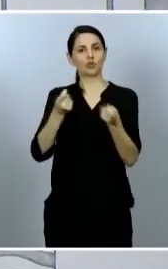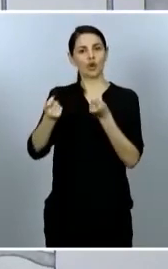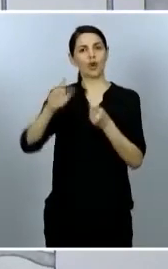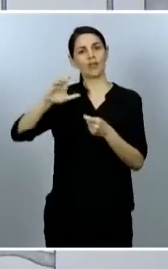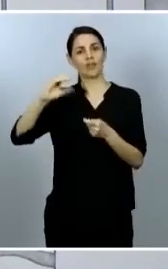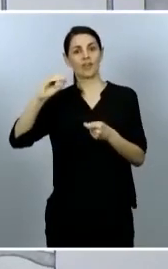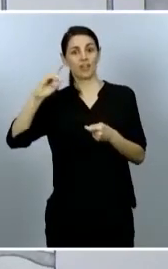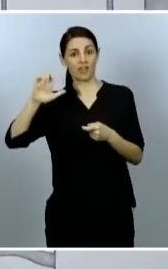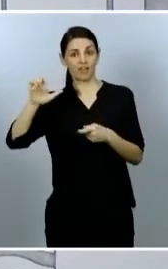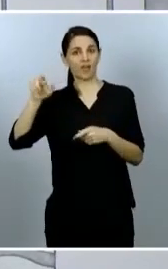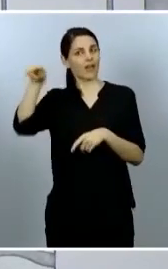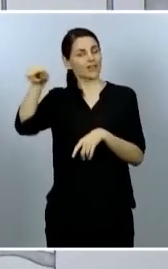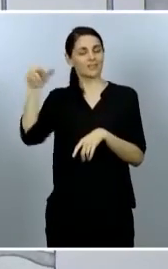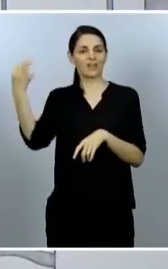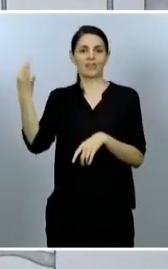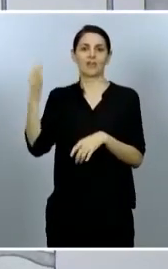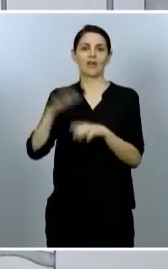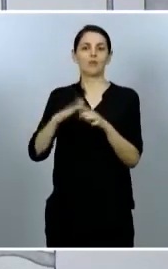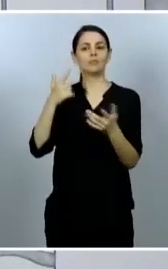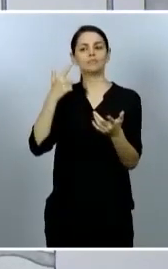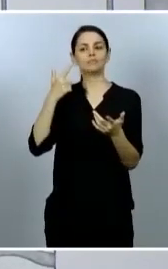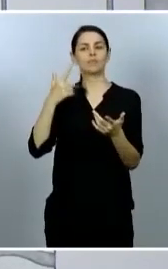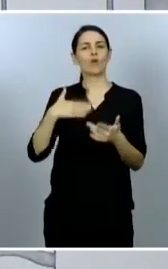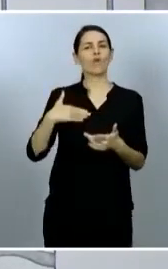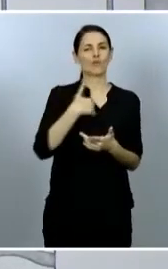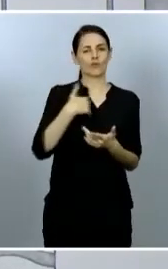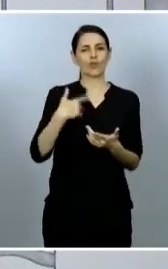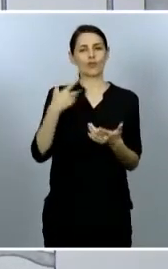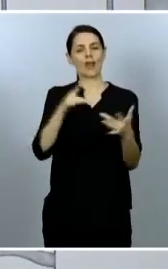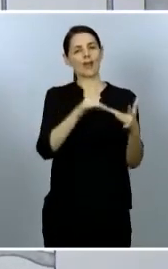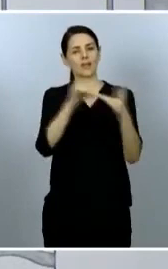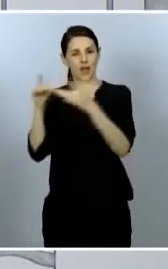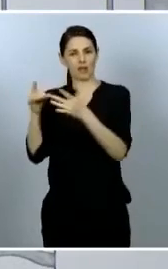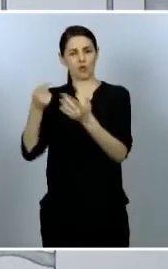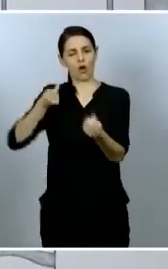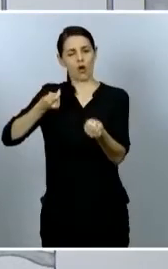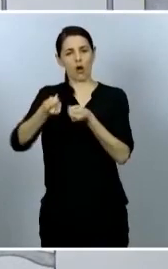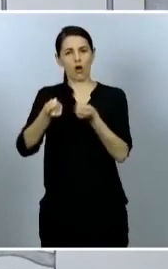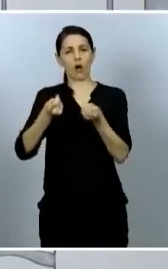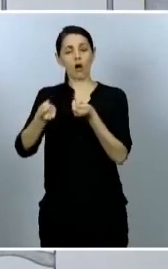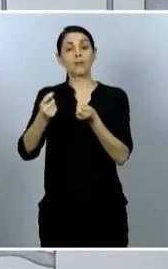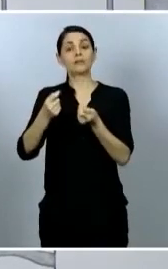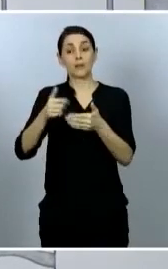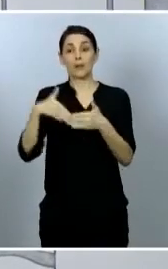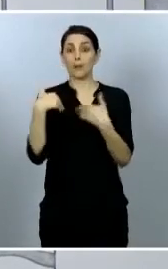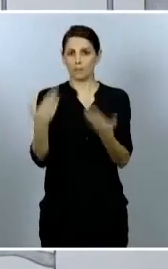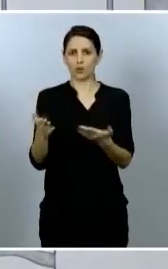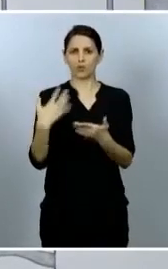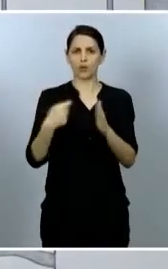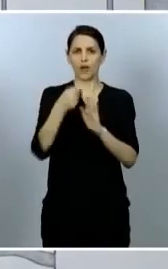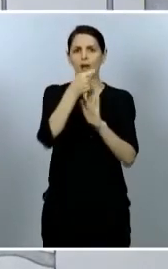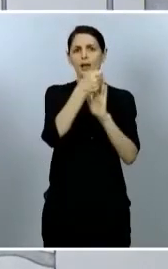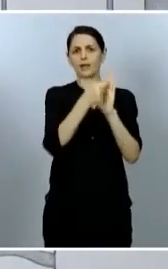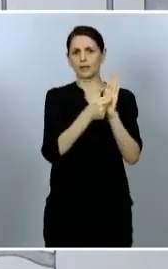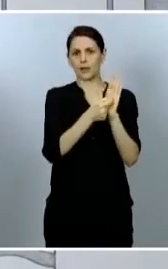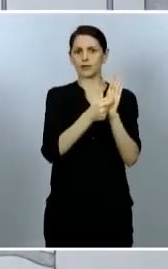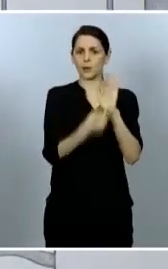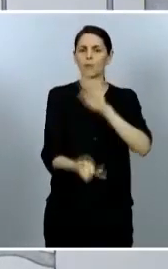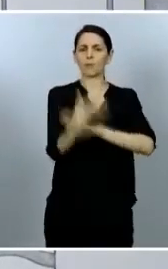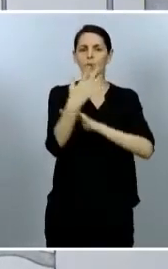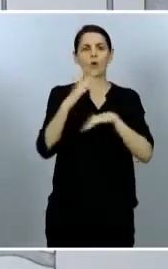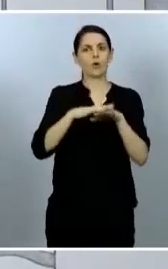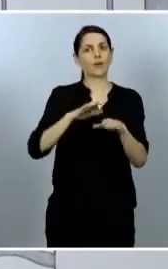de liderazgo y defendiendo tan pronto como sea posible esos criterios junto con el conjunto de Estados miembros.